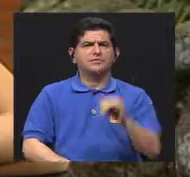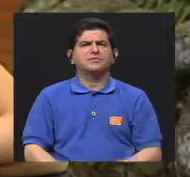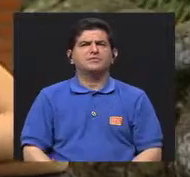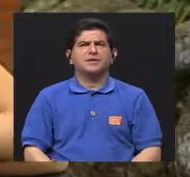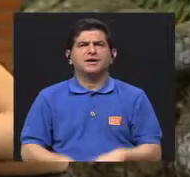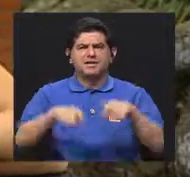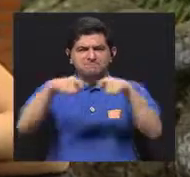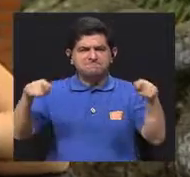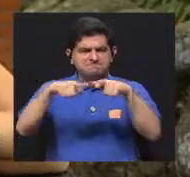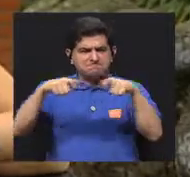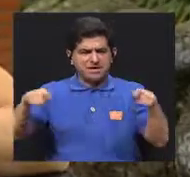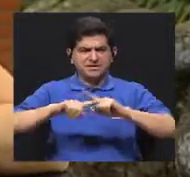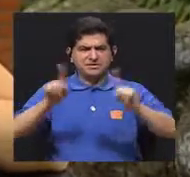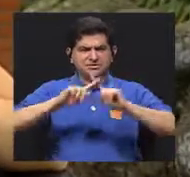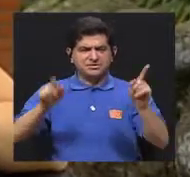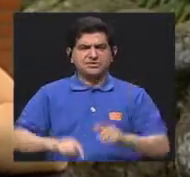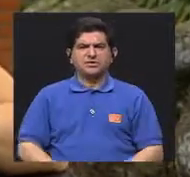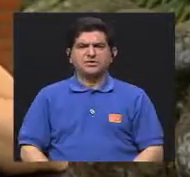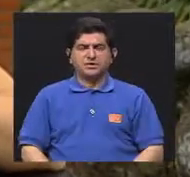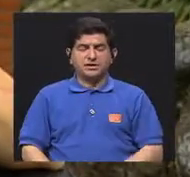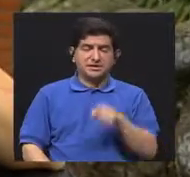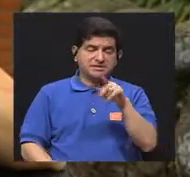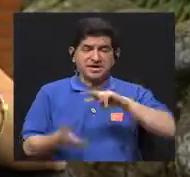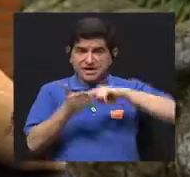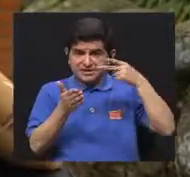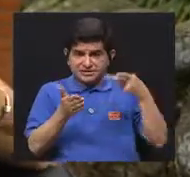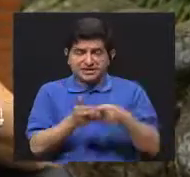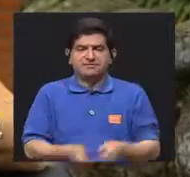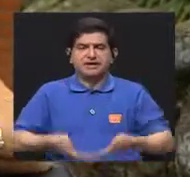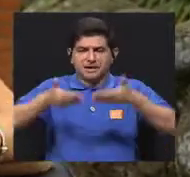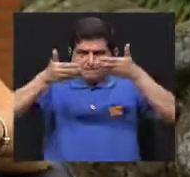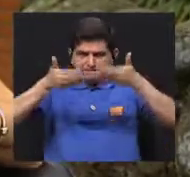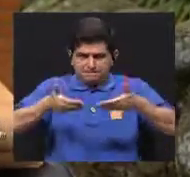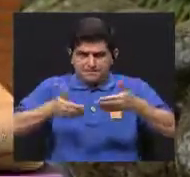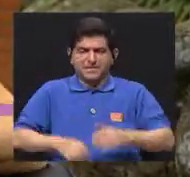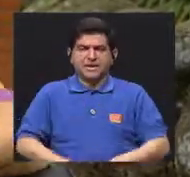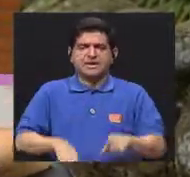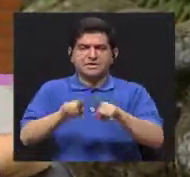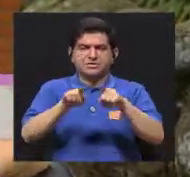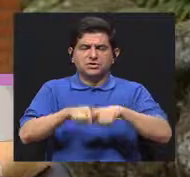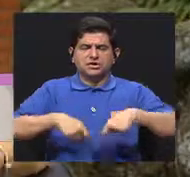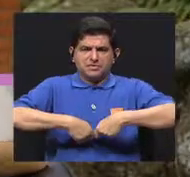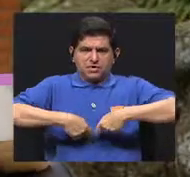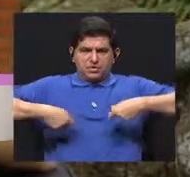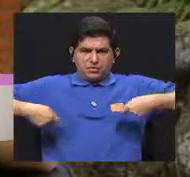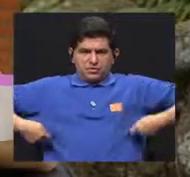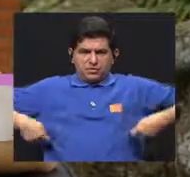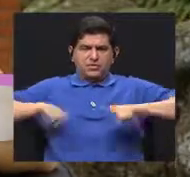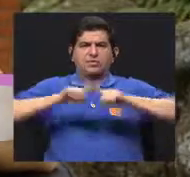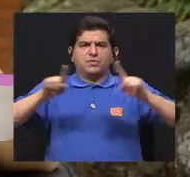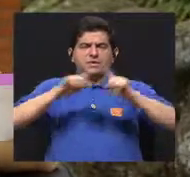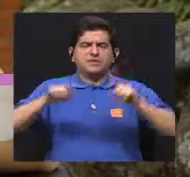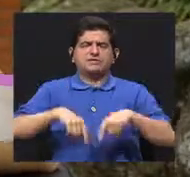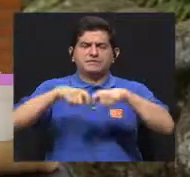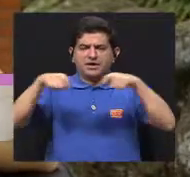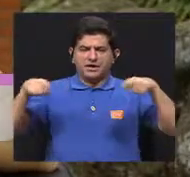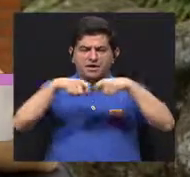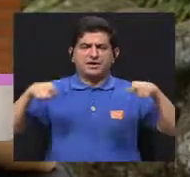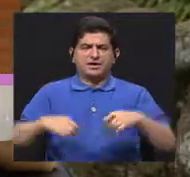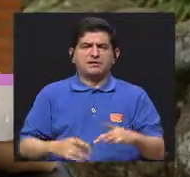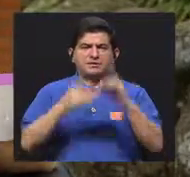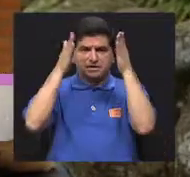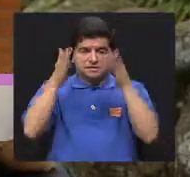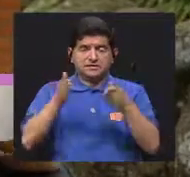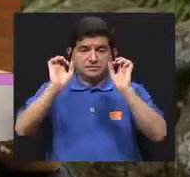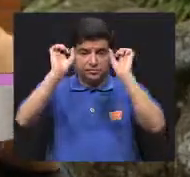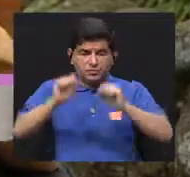también a nuestras mediciones. Entonces, por mediciones hacemos referencia a lo que es el peso, la circunferencia de cintura y una serie de otras mediciones que la